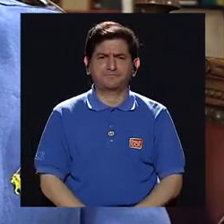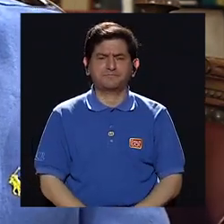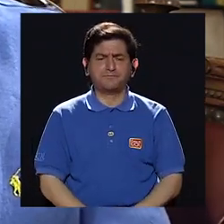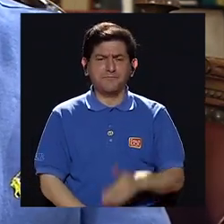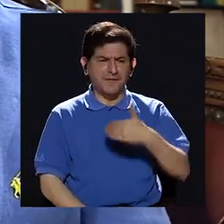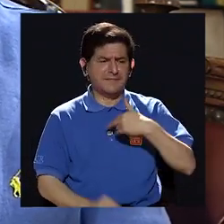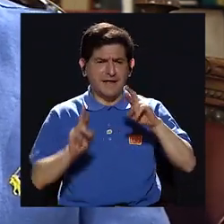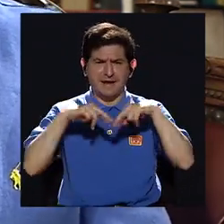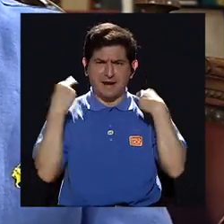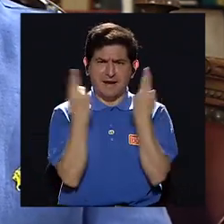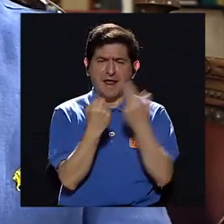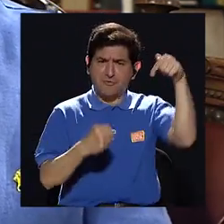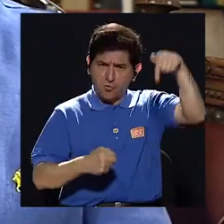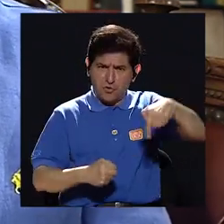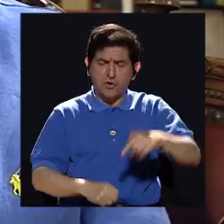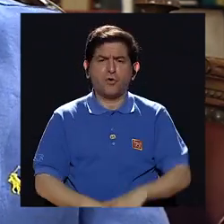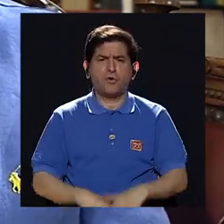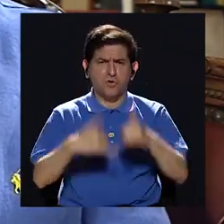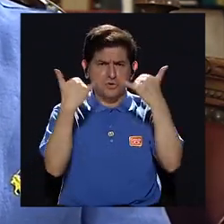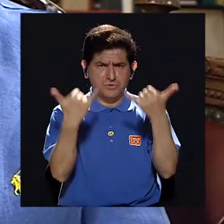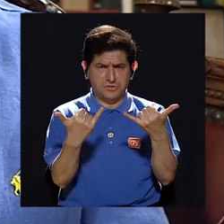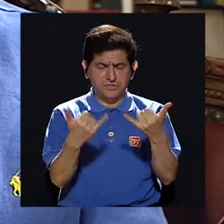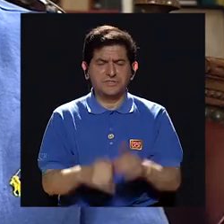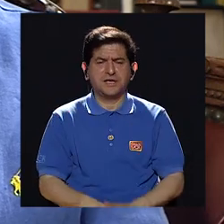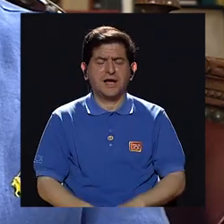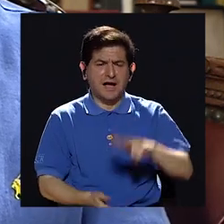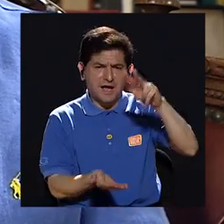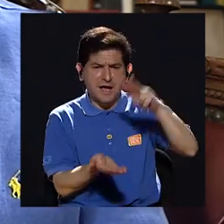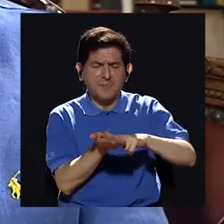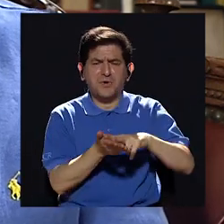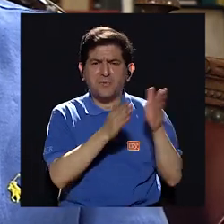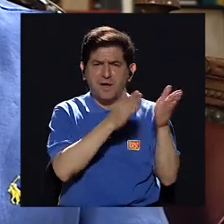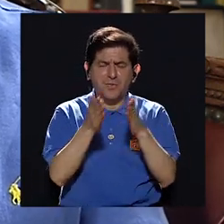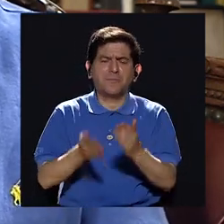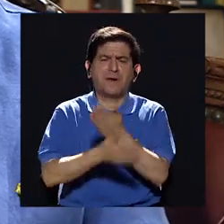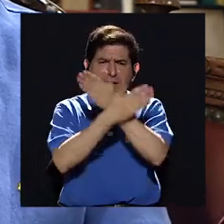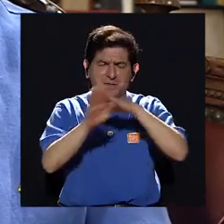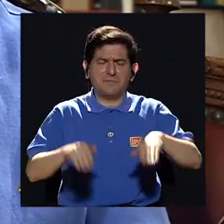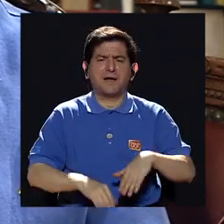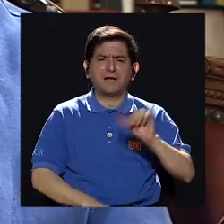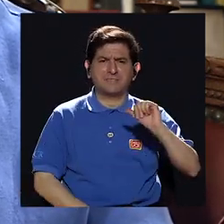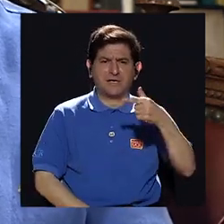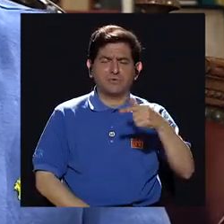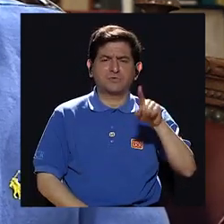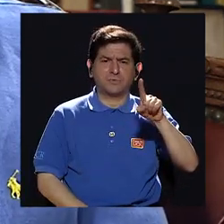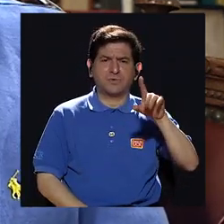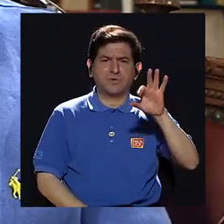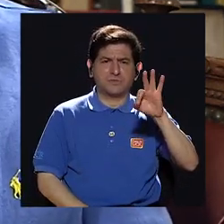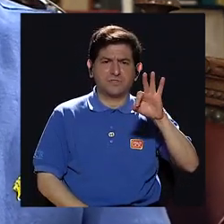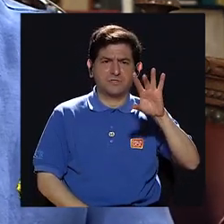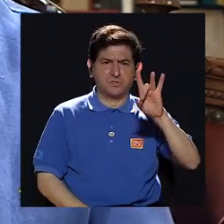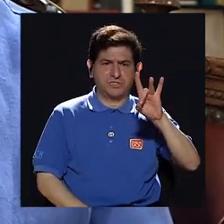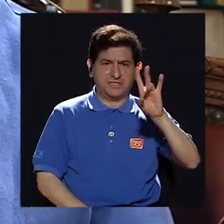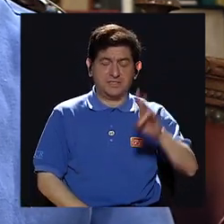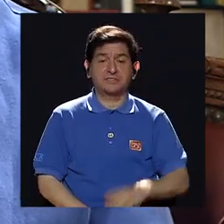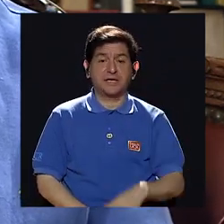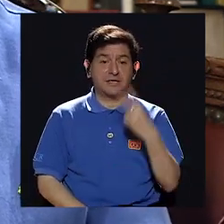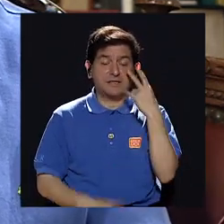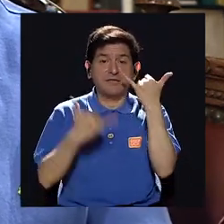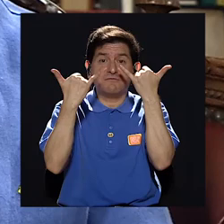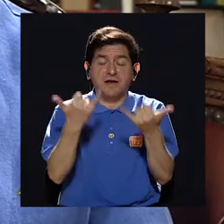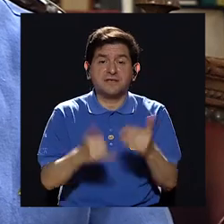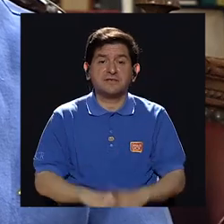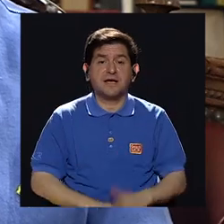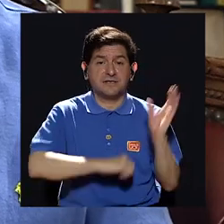tenemos la cumbre aquí ya se ha aprobado el plan de paz en agosto del 87 y lo que estaba por verse era si las